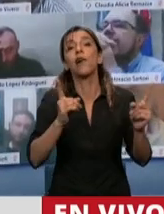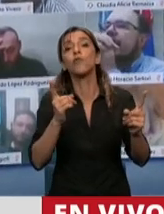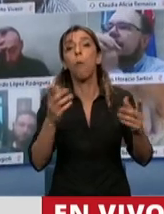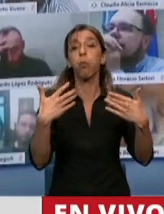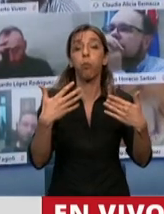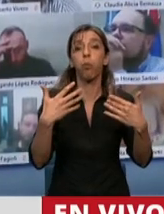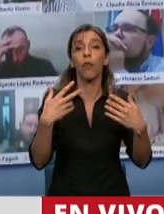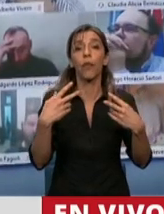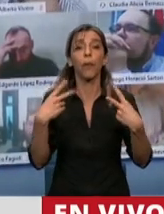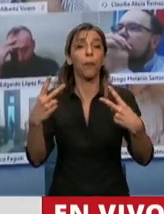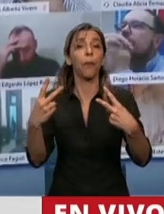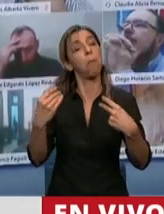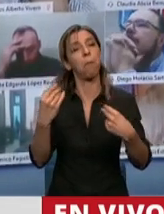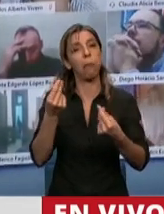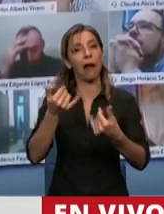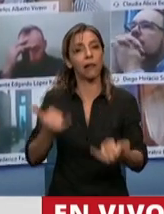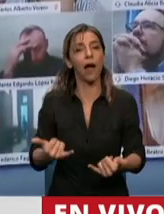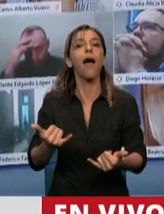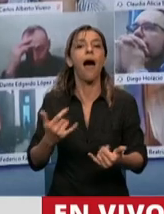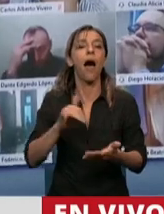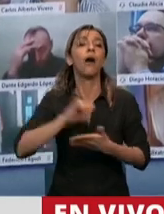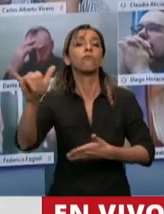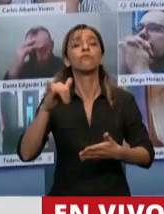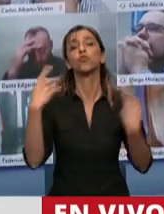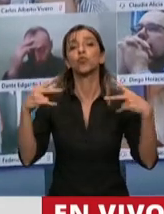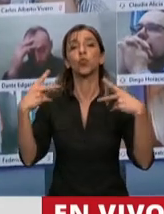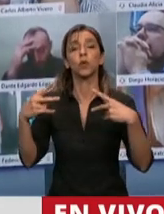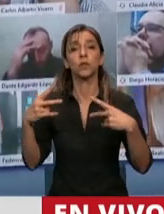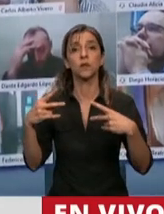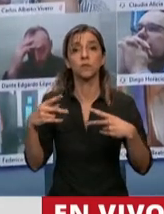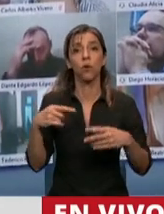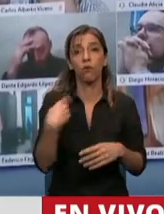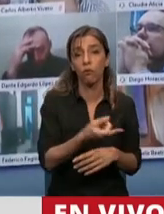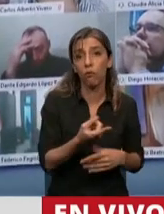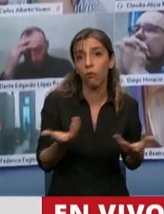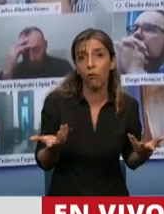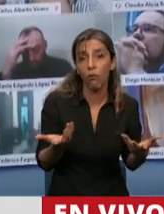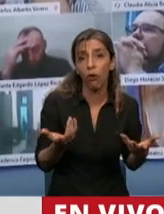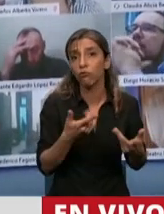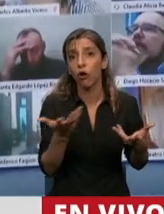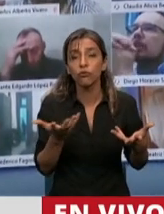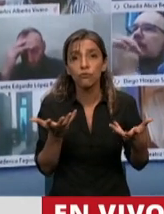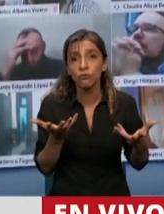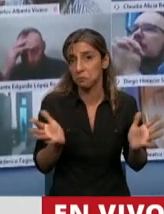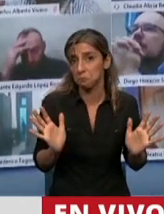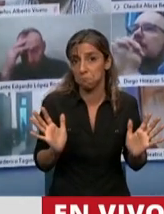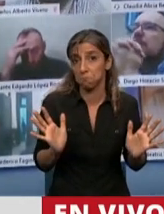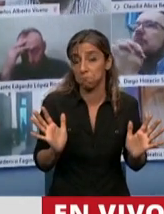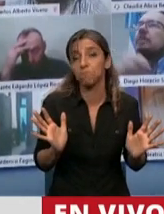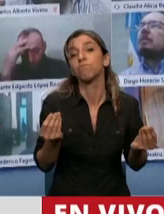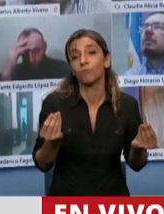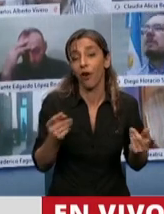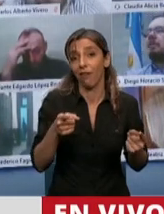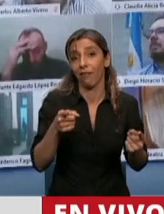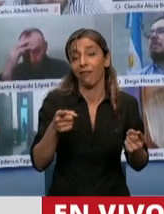viajar porque tienen plata, hacer turismo y entre brindarle una herramienta para que todos puedan